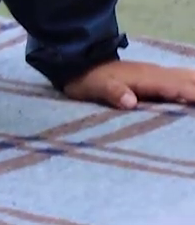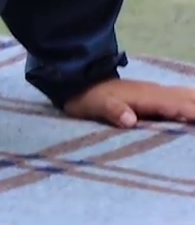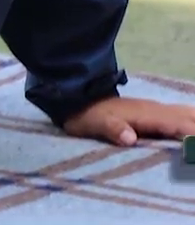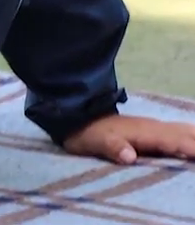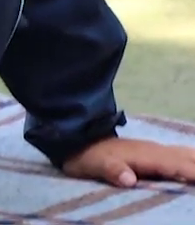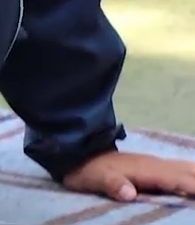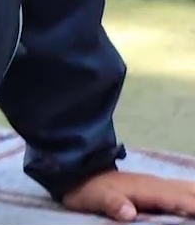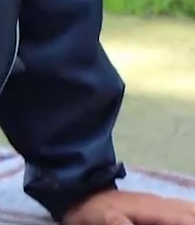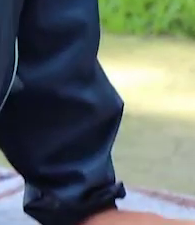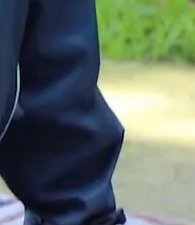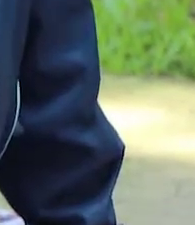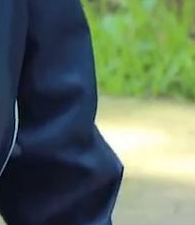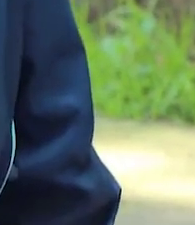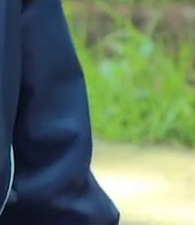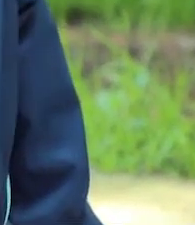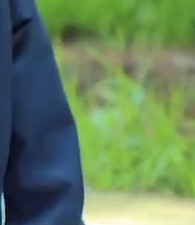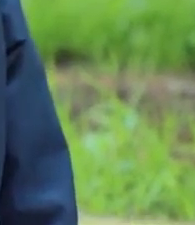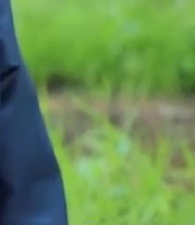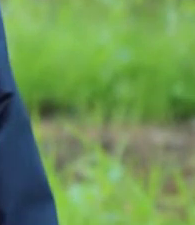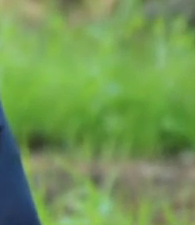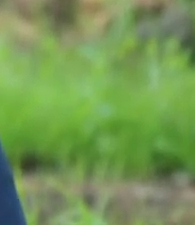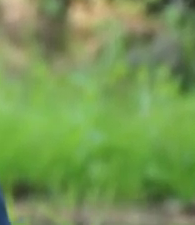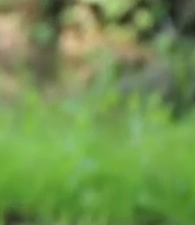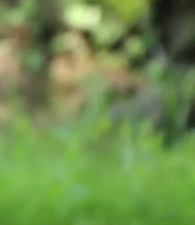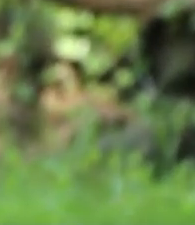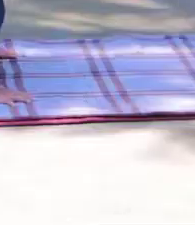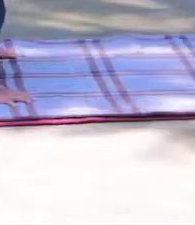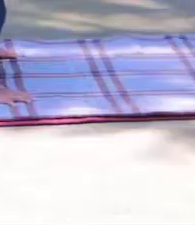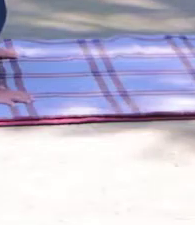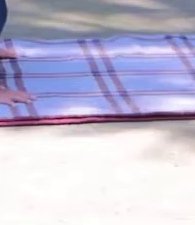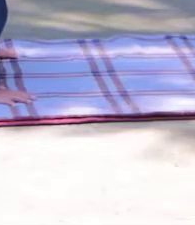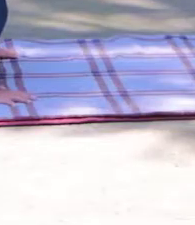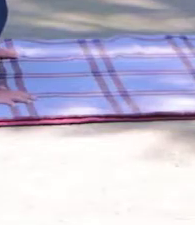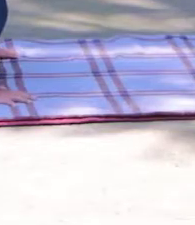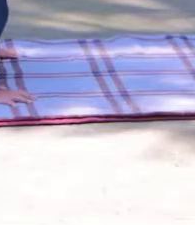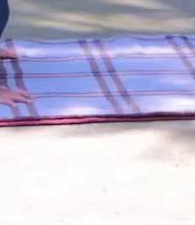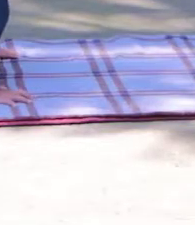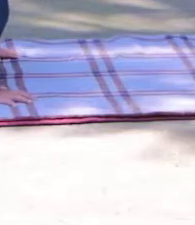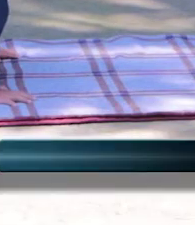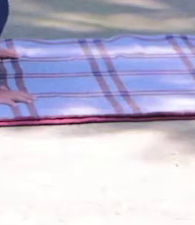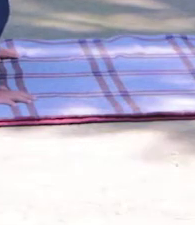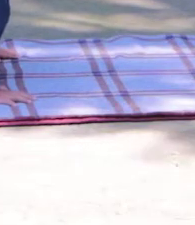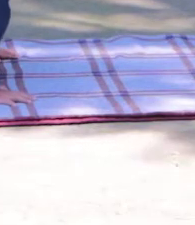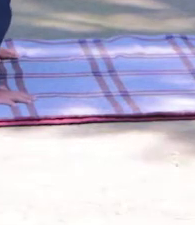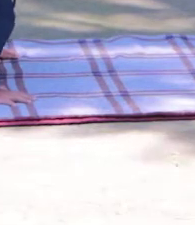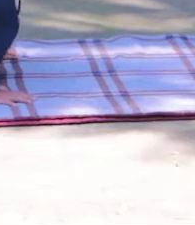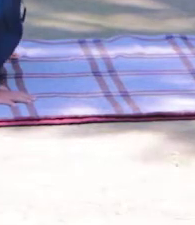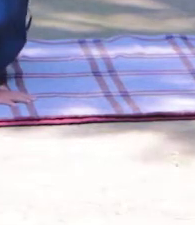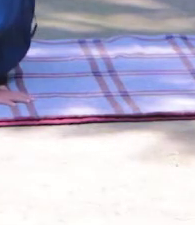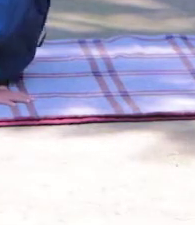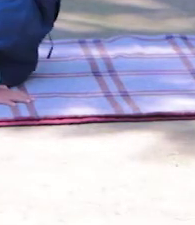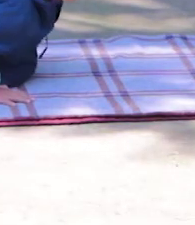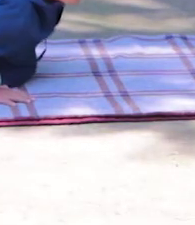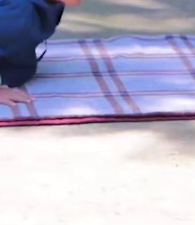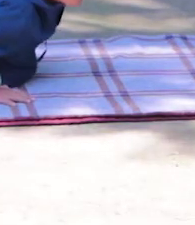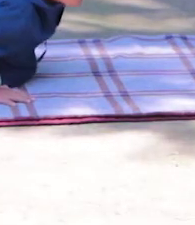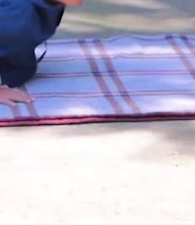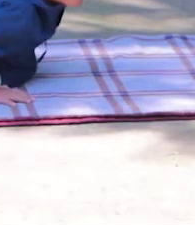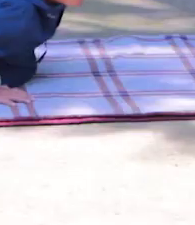Tus brazos extendidos. Relajado. Sigue respirando. Bajamos. Descansamos.